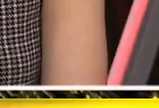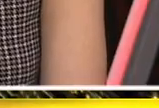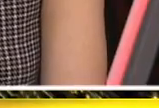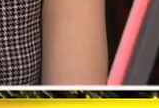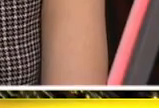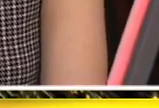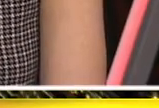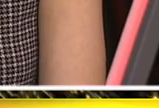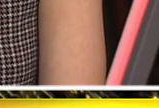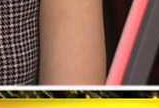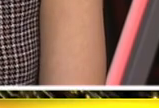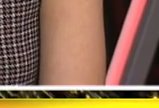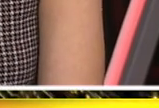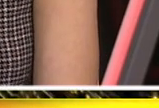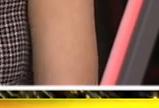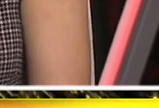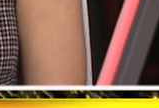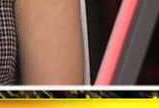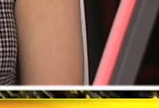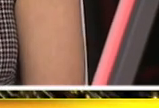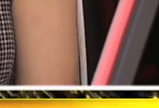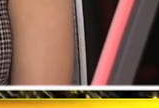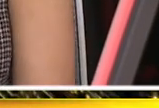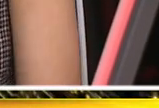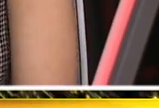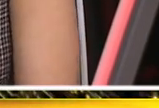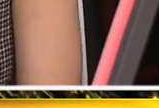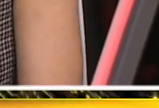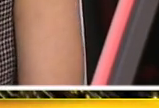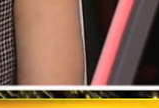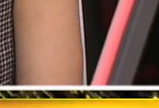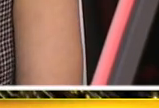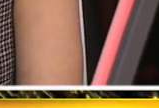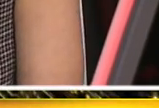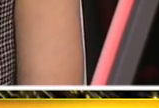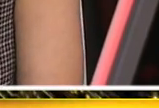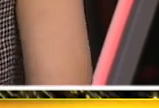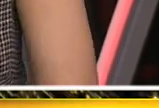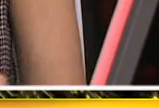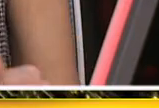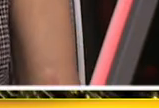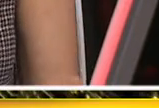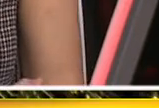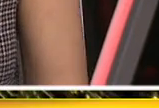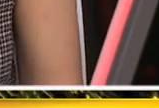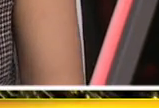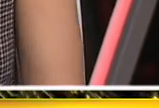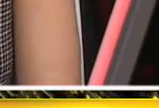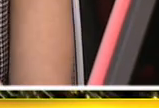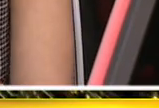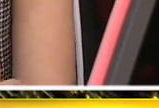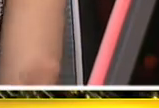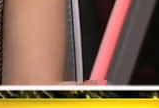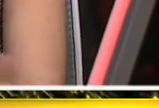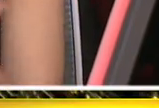Nacho, un bono para compensar, obviamente, lo que fue la pérdida de poder adquisitivo de los jubilados. En lo que va del año, su poder